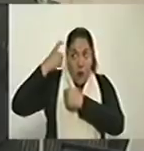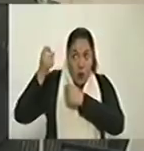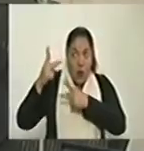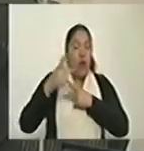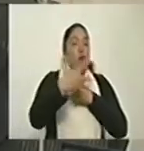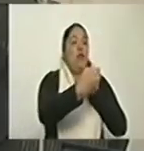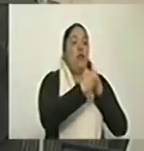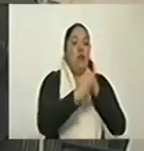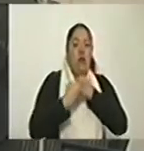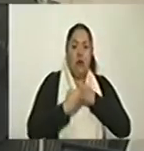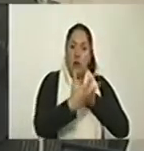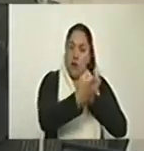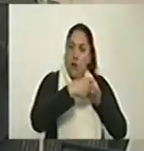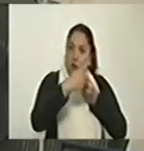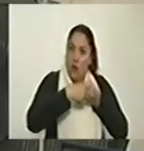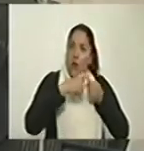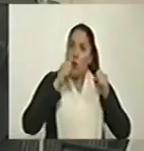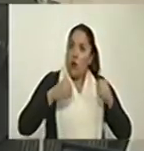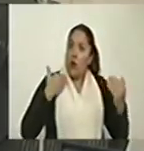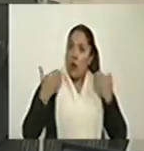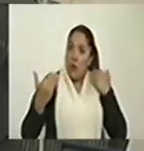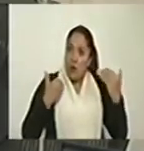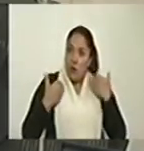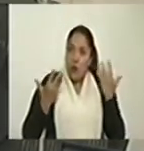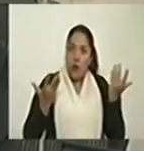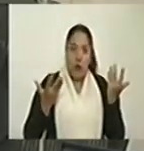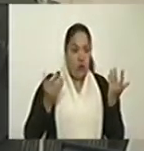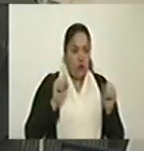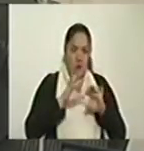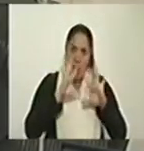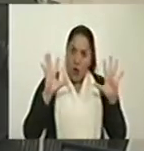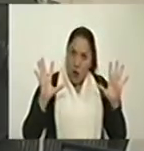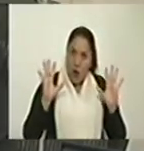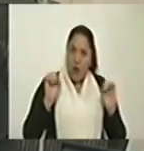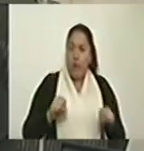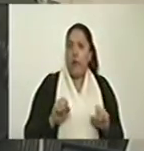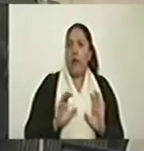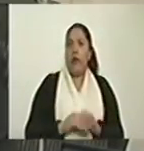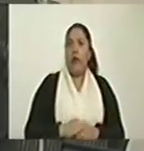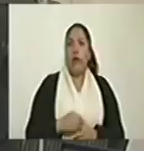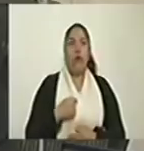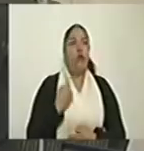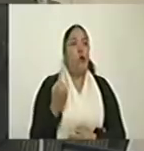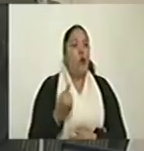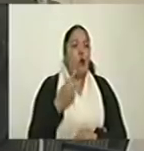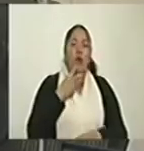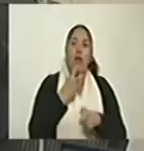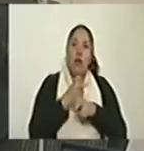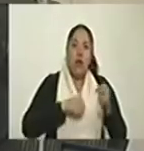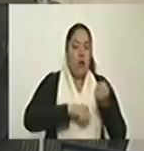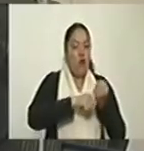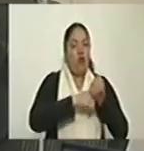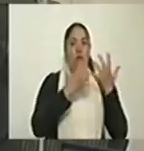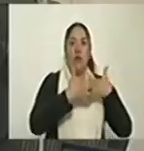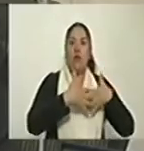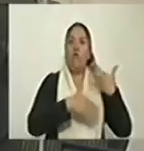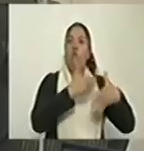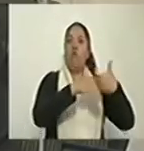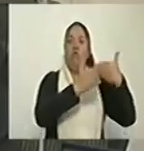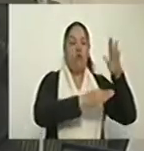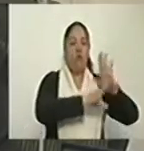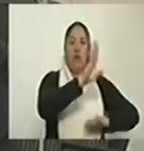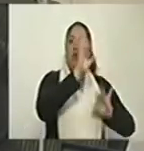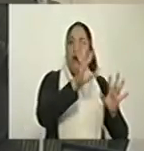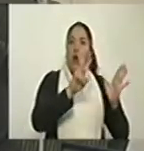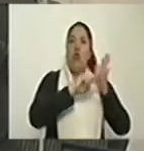productiva y convertirlos en campesinos con un poder adquisitivo que jamás hubieran logrado si tienen acceso a